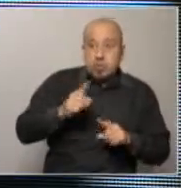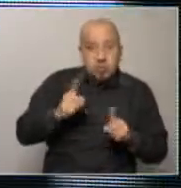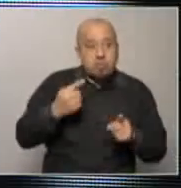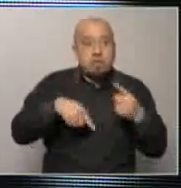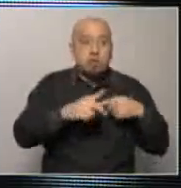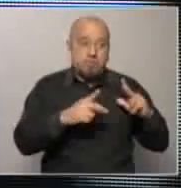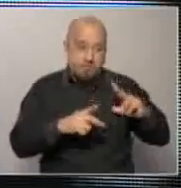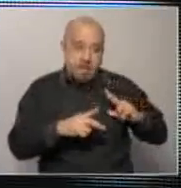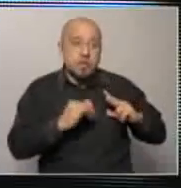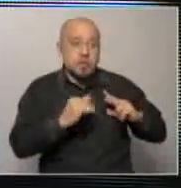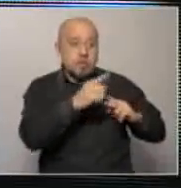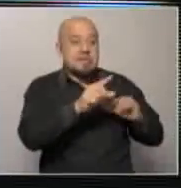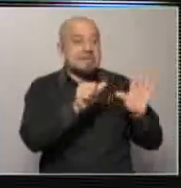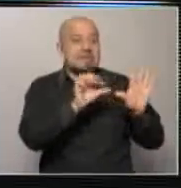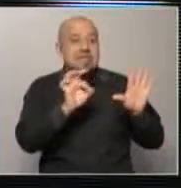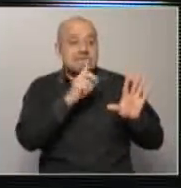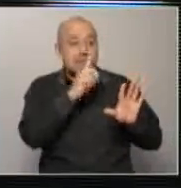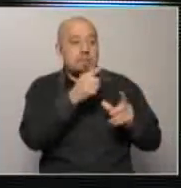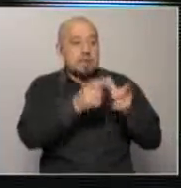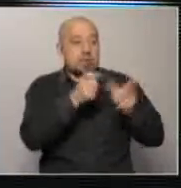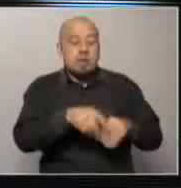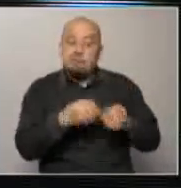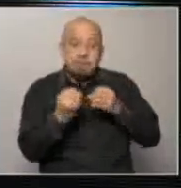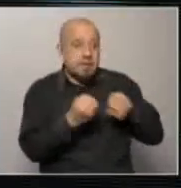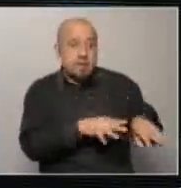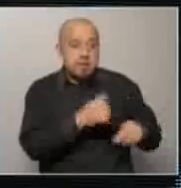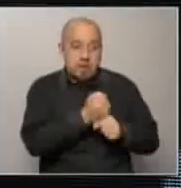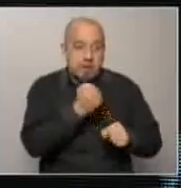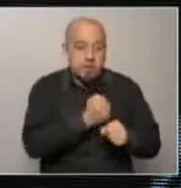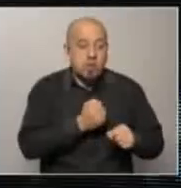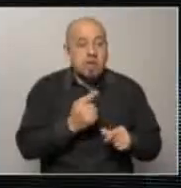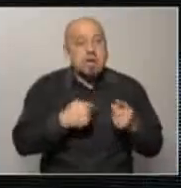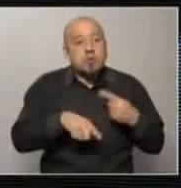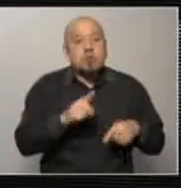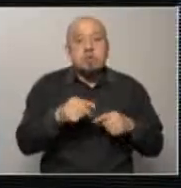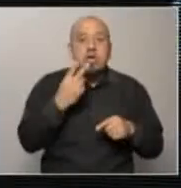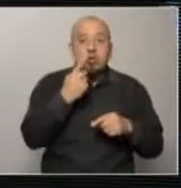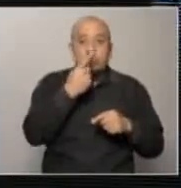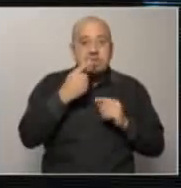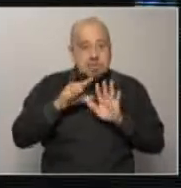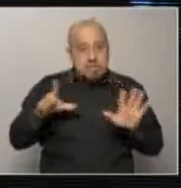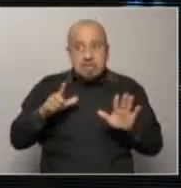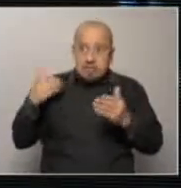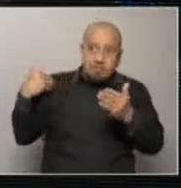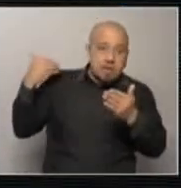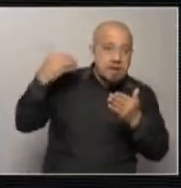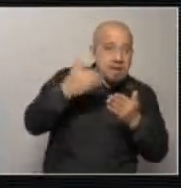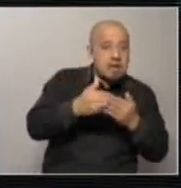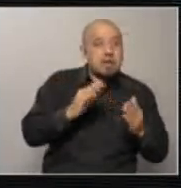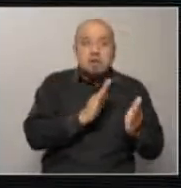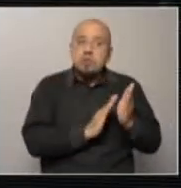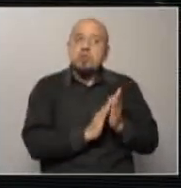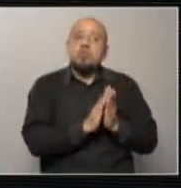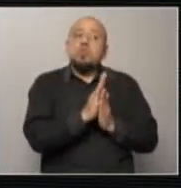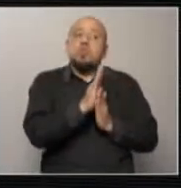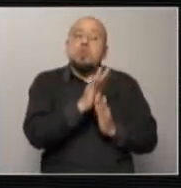o sea 60.000 personas perdieron su trabajo y desde el 2017 para acá hubo una suba muy pequeñita